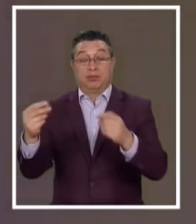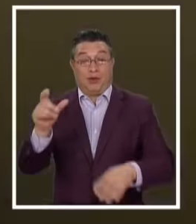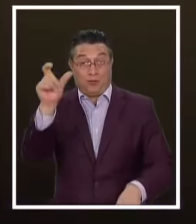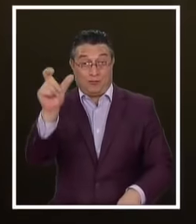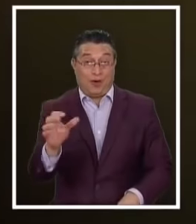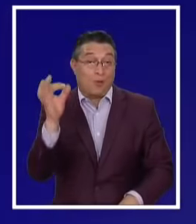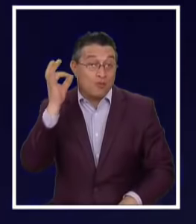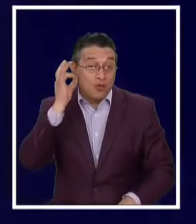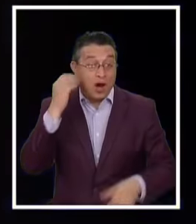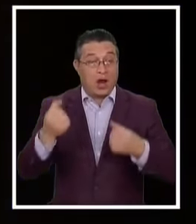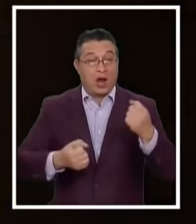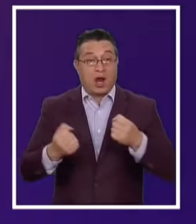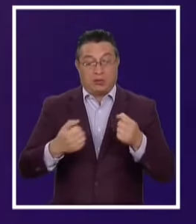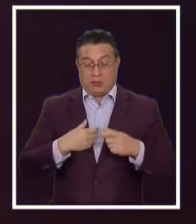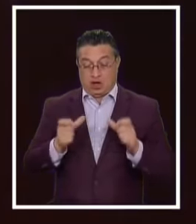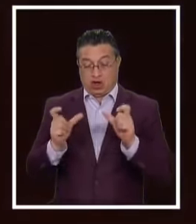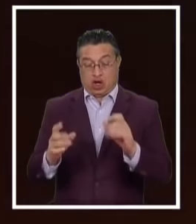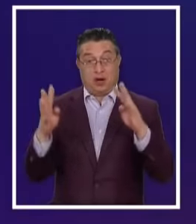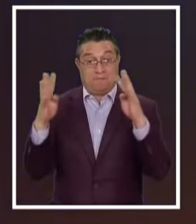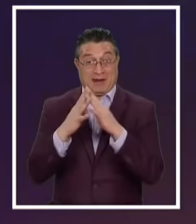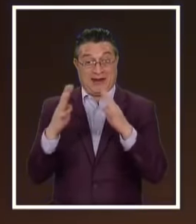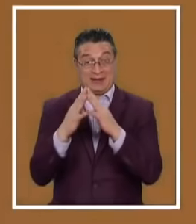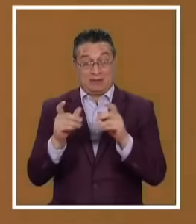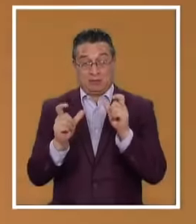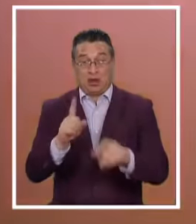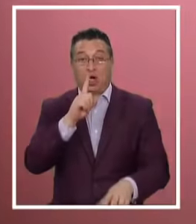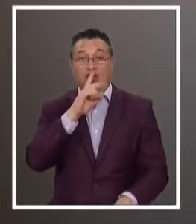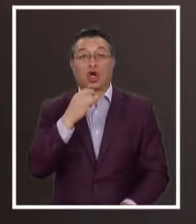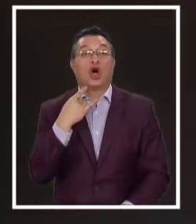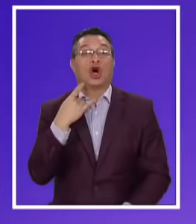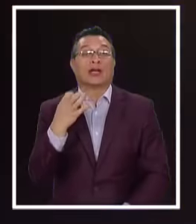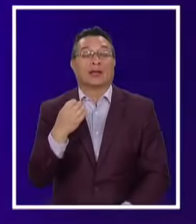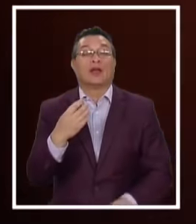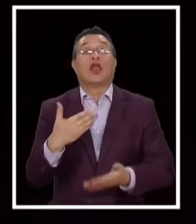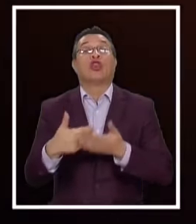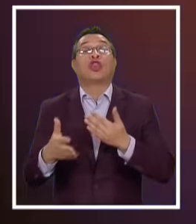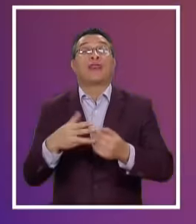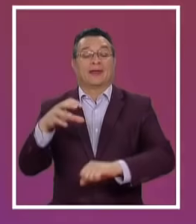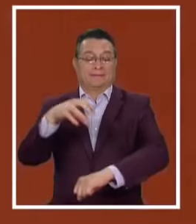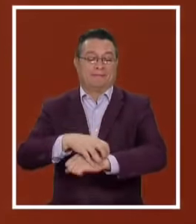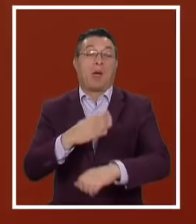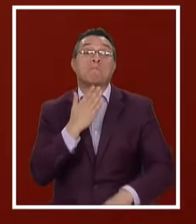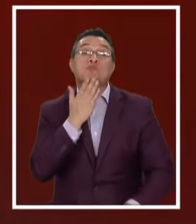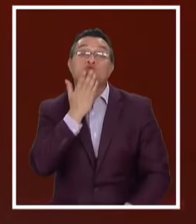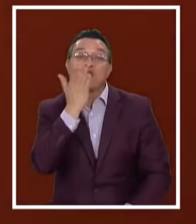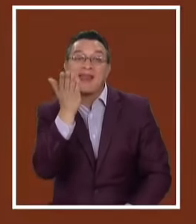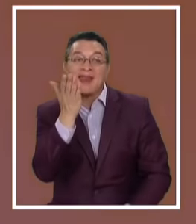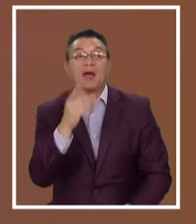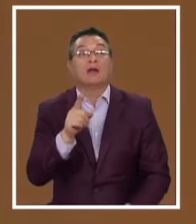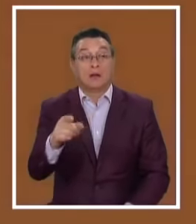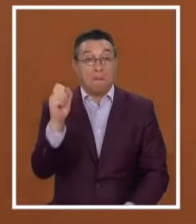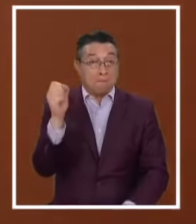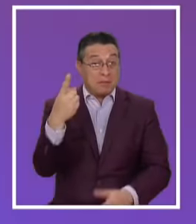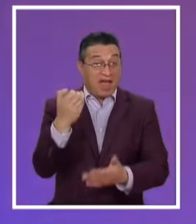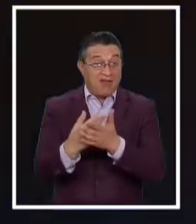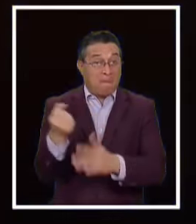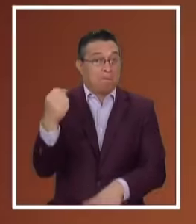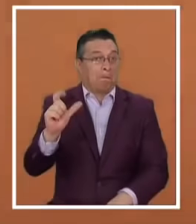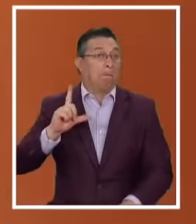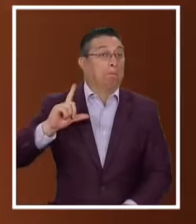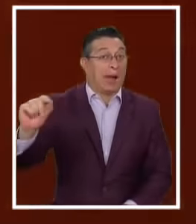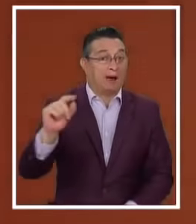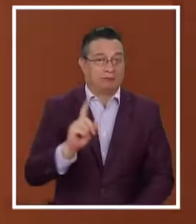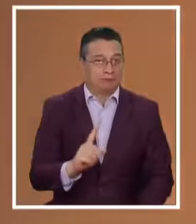O trabajando Huyó de un control Militar Durante el toque De queda En Punta Arenas No es primera vez Que la mujer Infringe la normativa